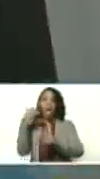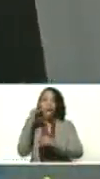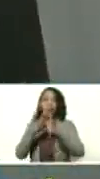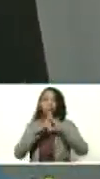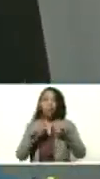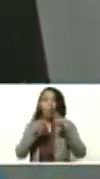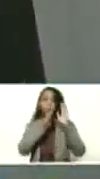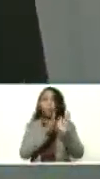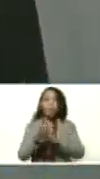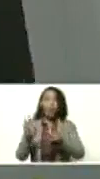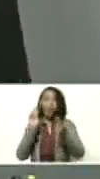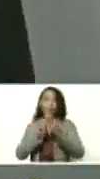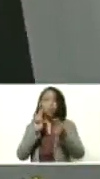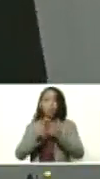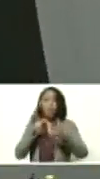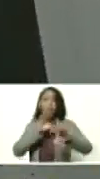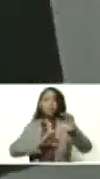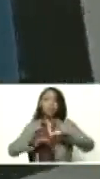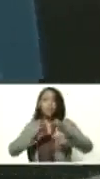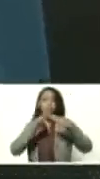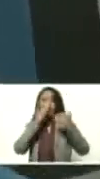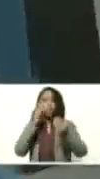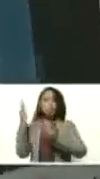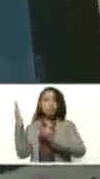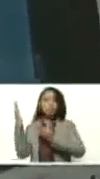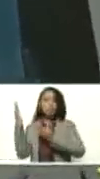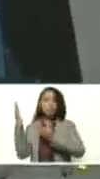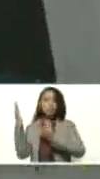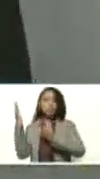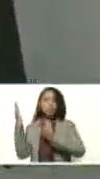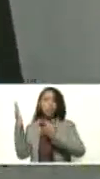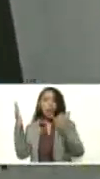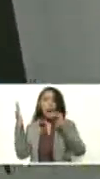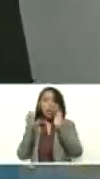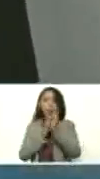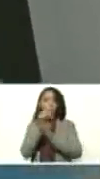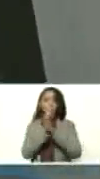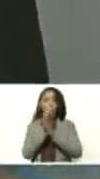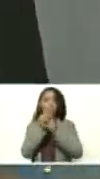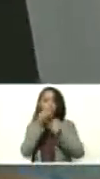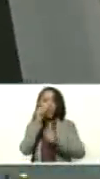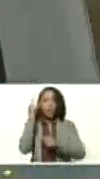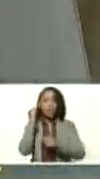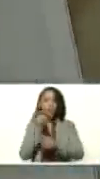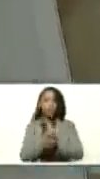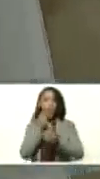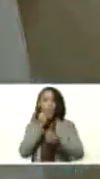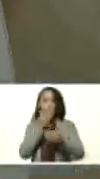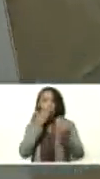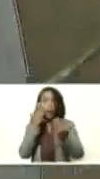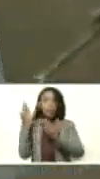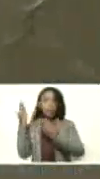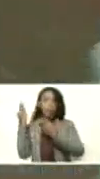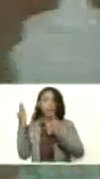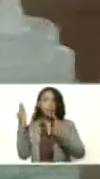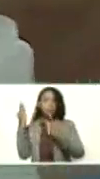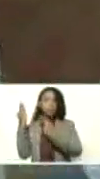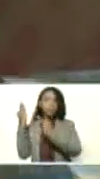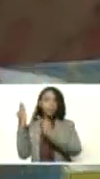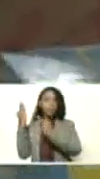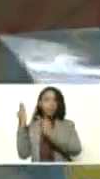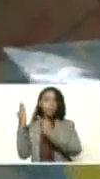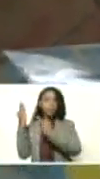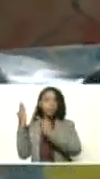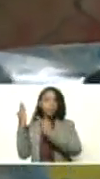organización, el conocimiento, la ciencia. Tiene los emprendedores, las emprendedoras. Bueno, aquí estamos viendo... ...el